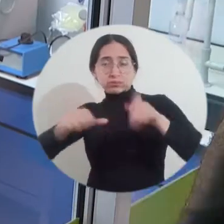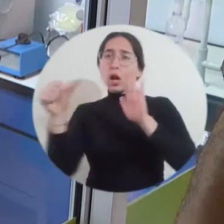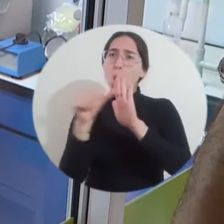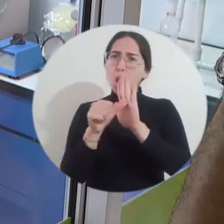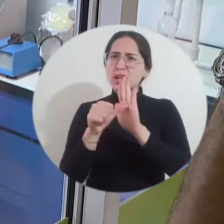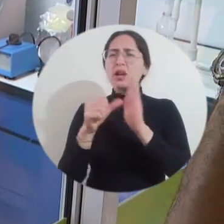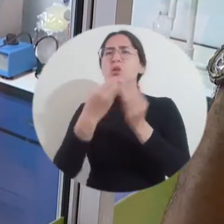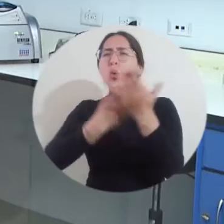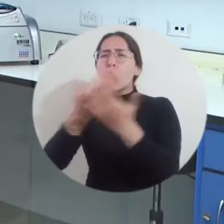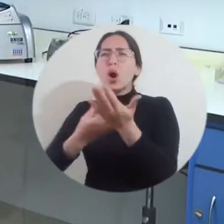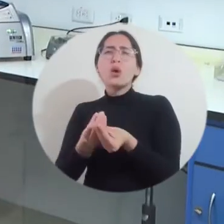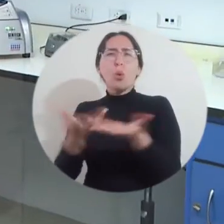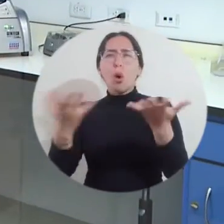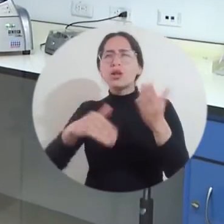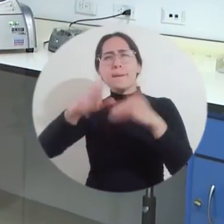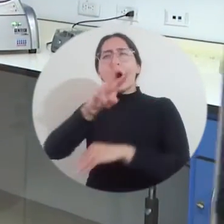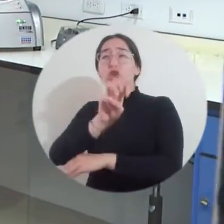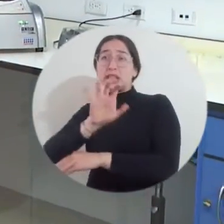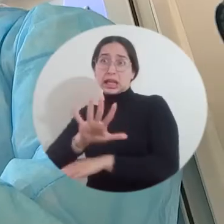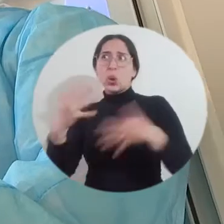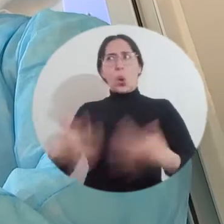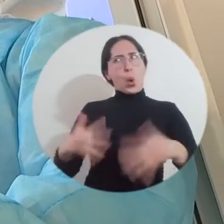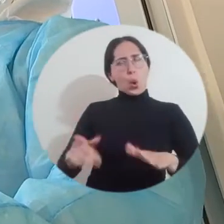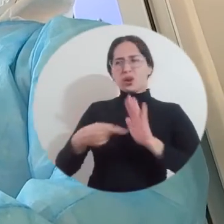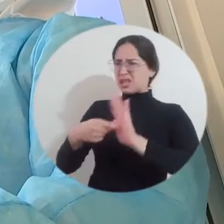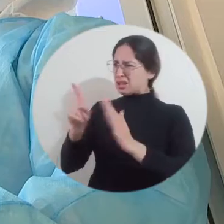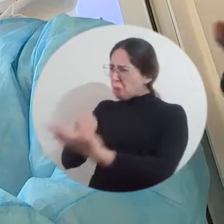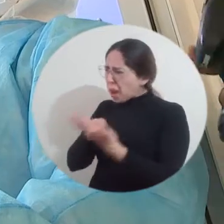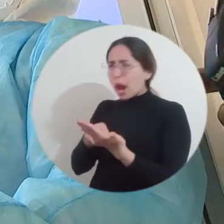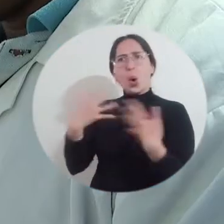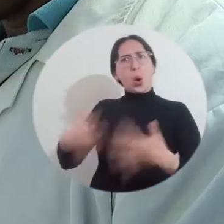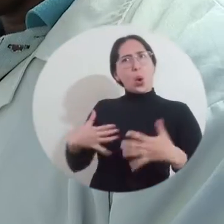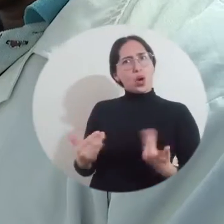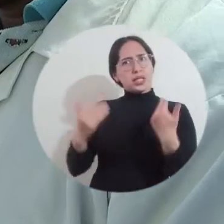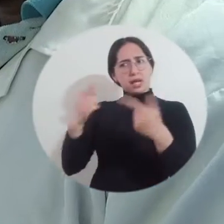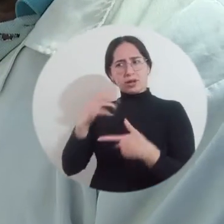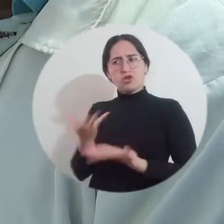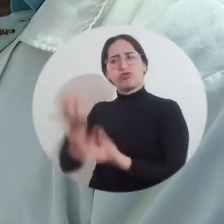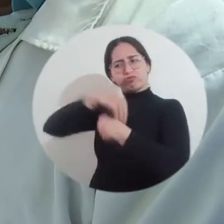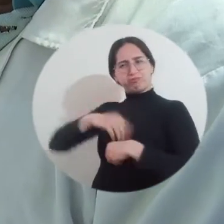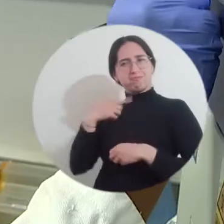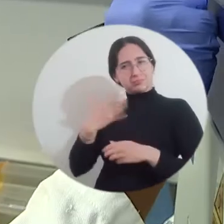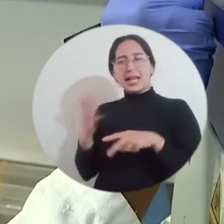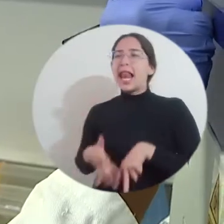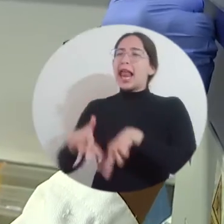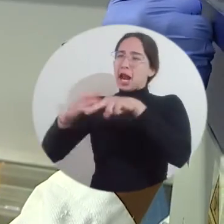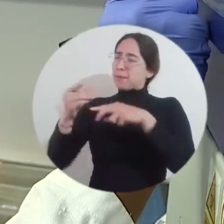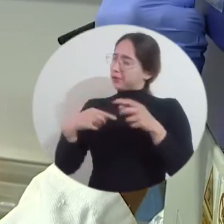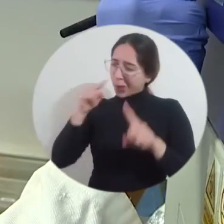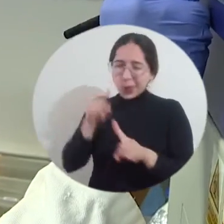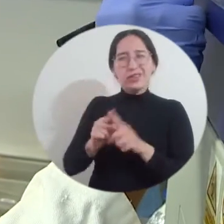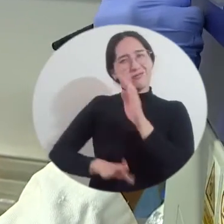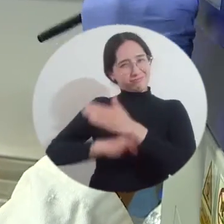85 publicaciones por los profesores. Eso, digamos, como joven investigador me proyecta a investigar, a querer